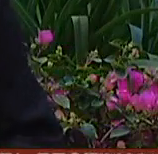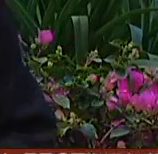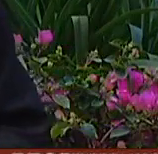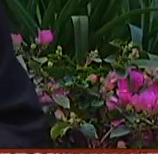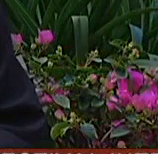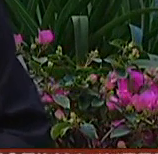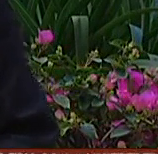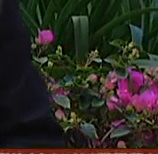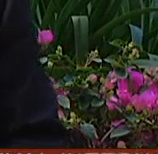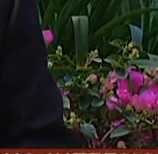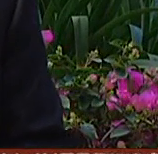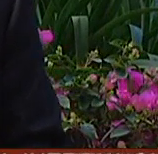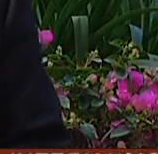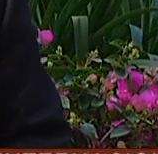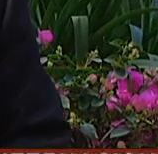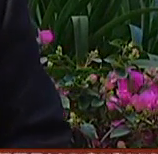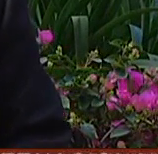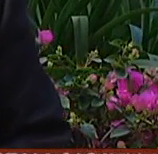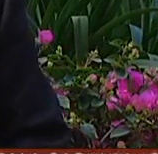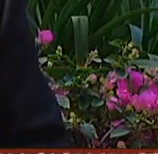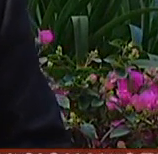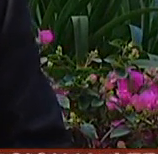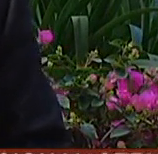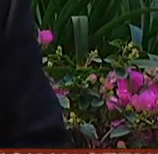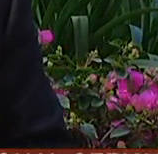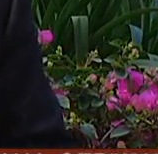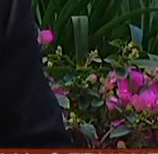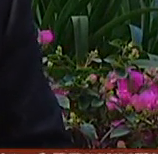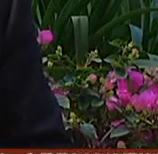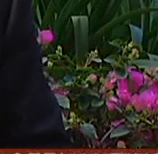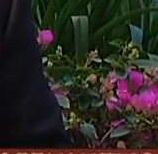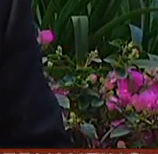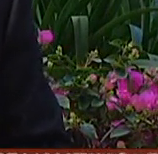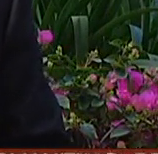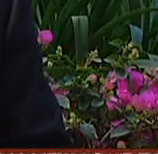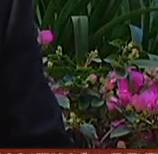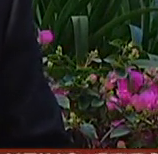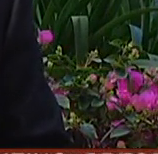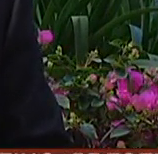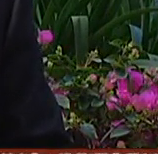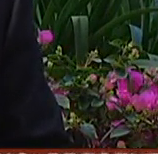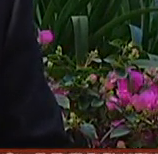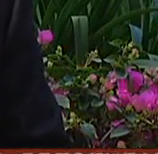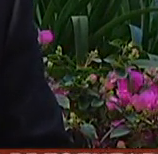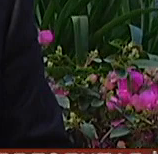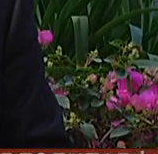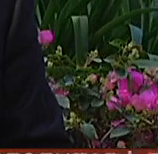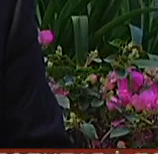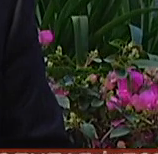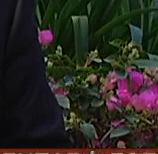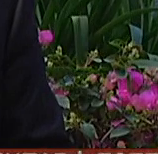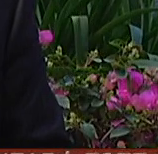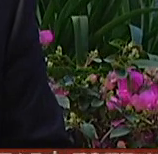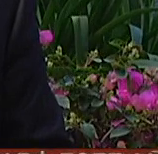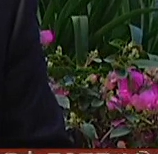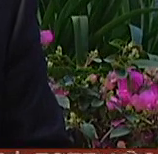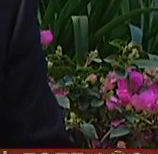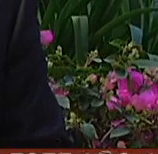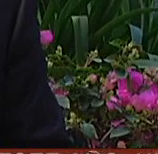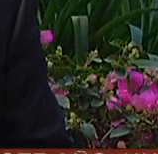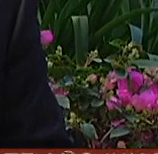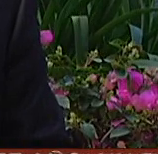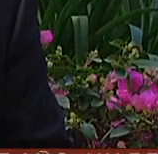se trata Patricia un poco de acumulación no es broma cuando le digo que tengo mucha edad en unos cuantos días más